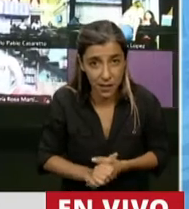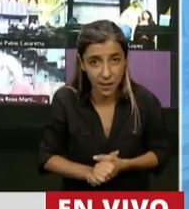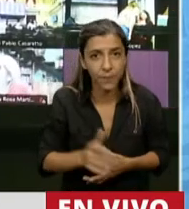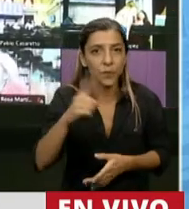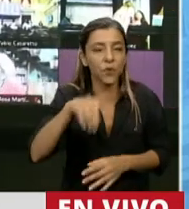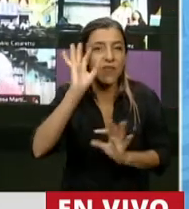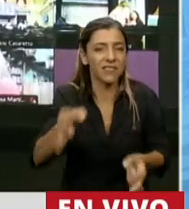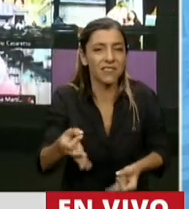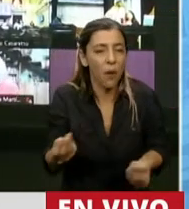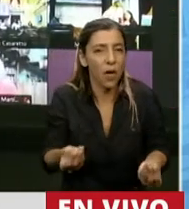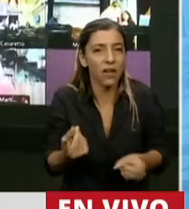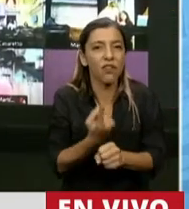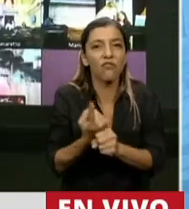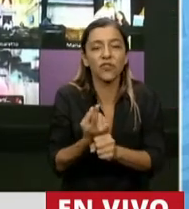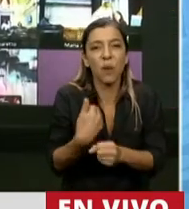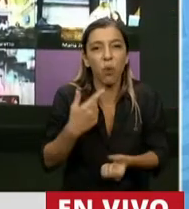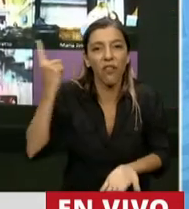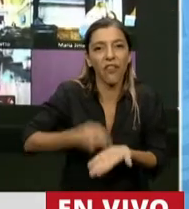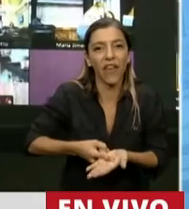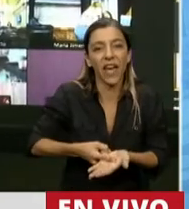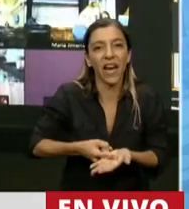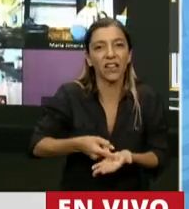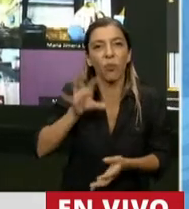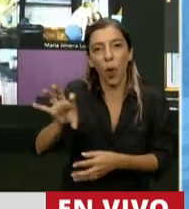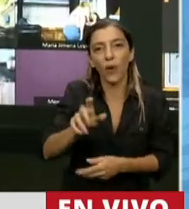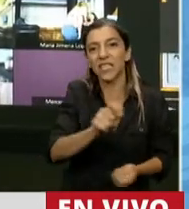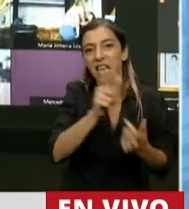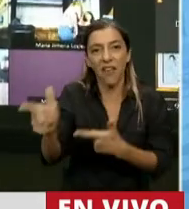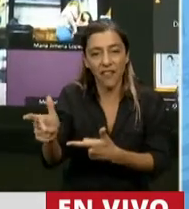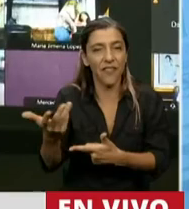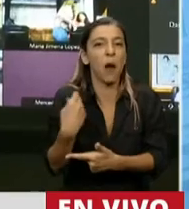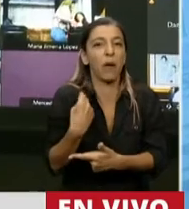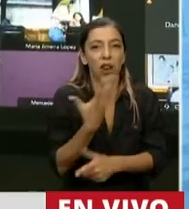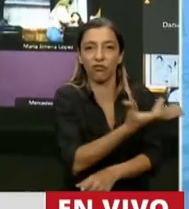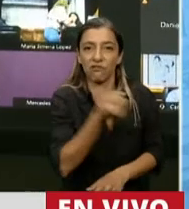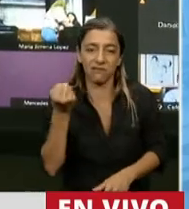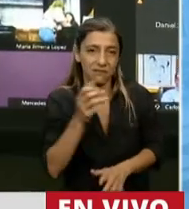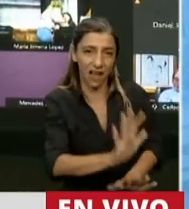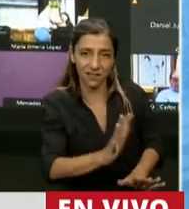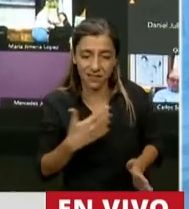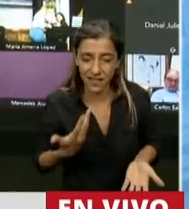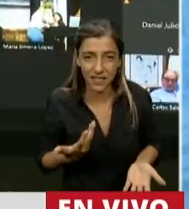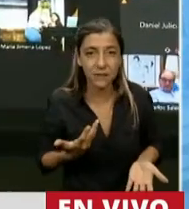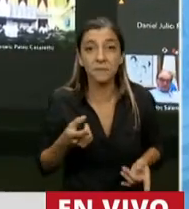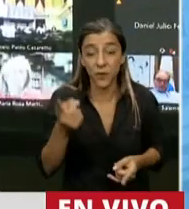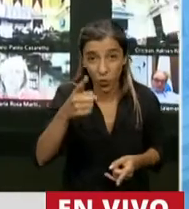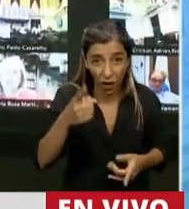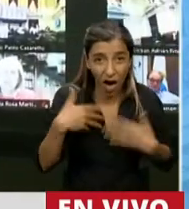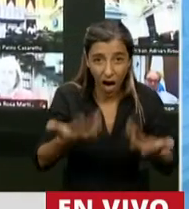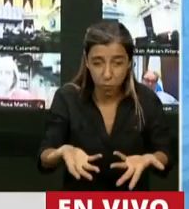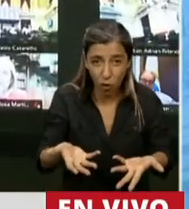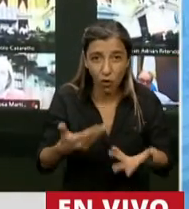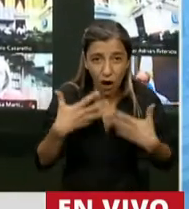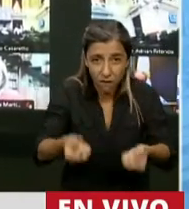distrito por decreto están apoyando que se le dé a otro distrito por decreto y en este caso con el agravante